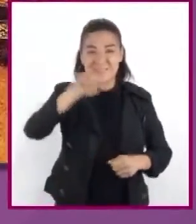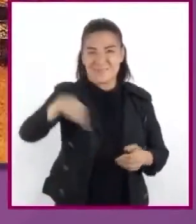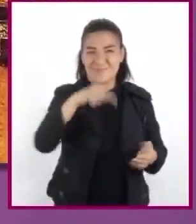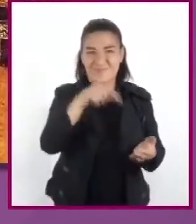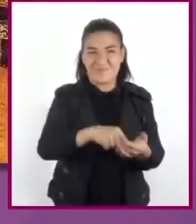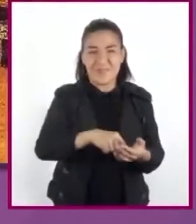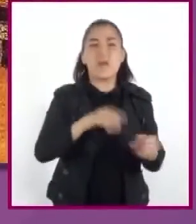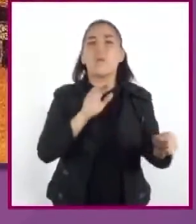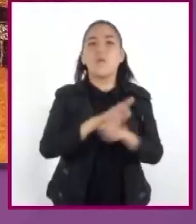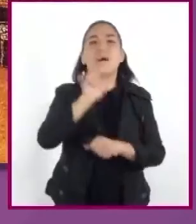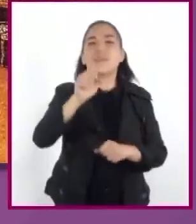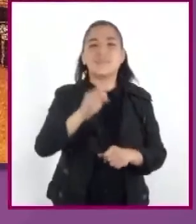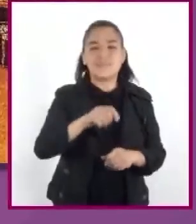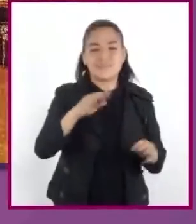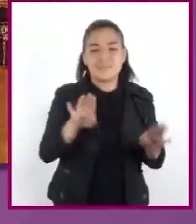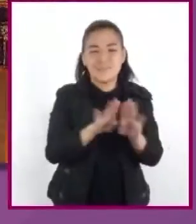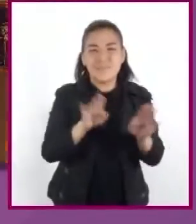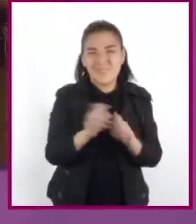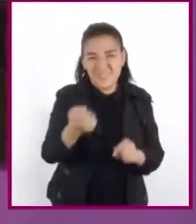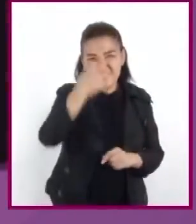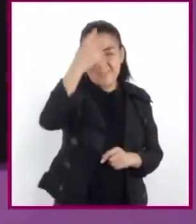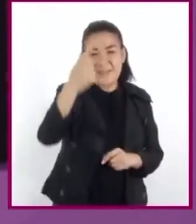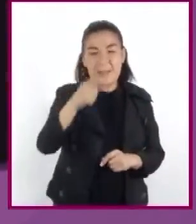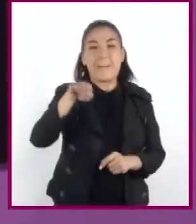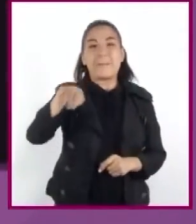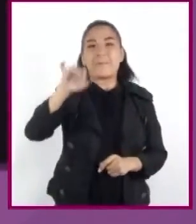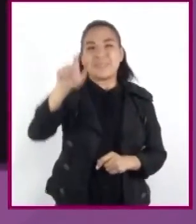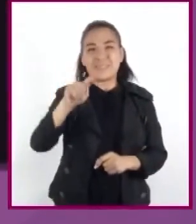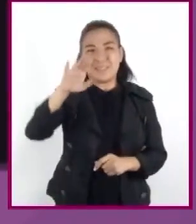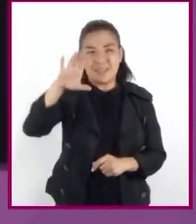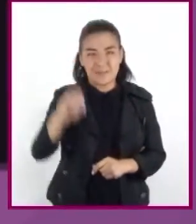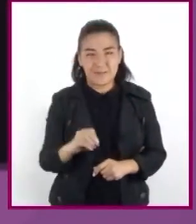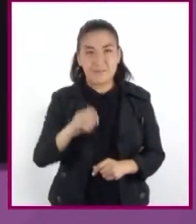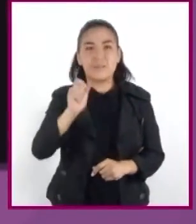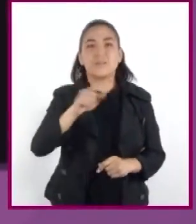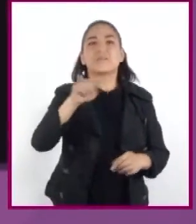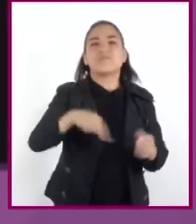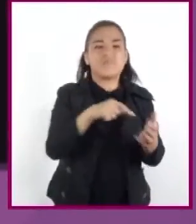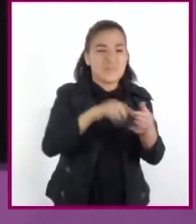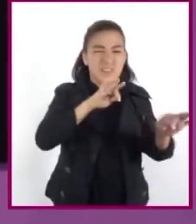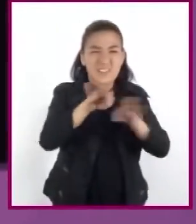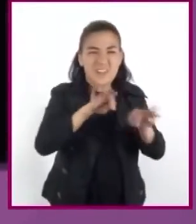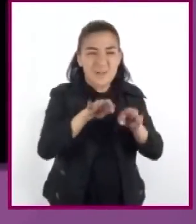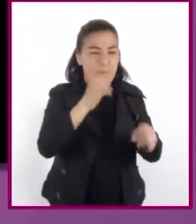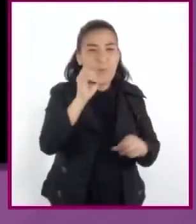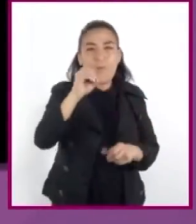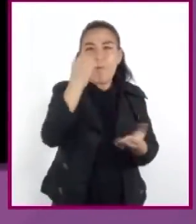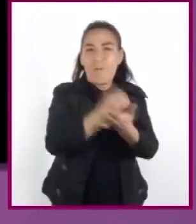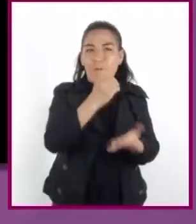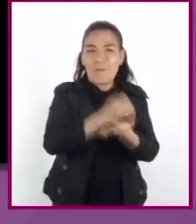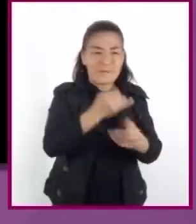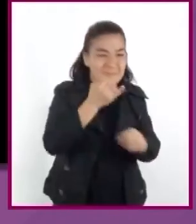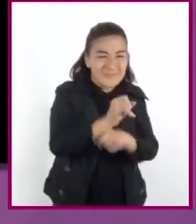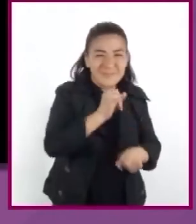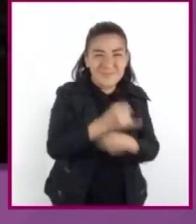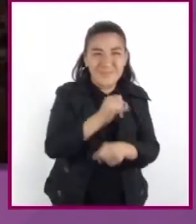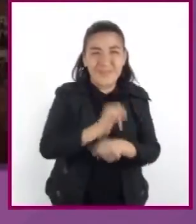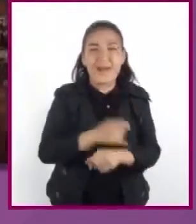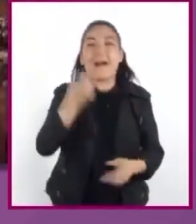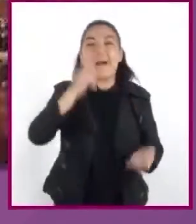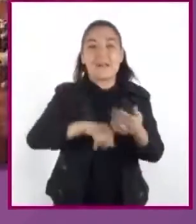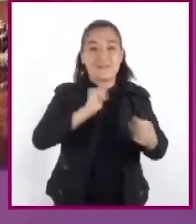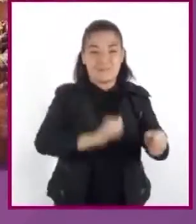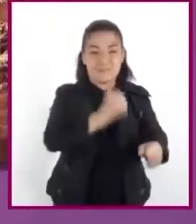construyeron Montalbán y los mixtecos trabajaron el oro con destreza. Entre sus principales